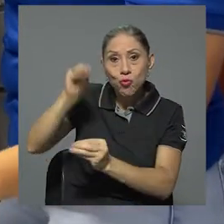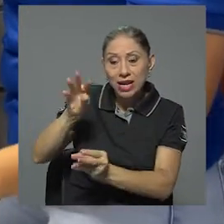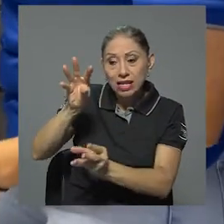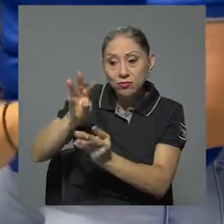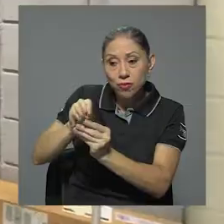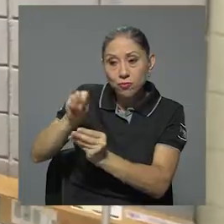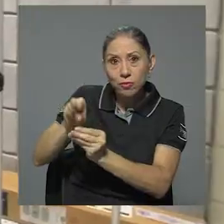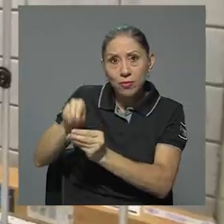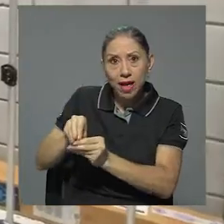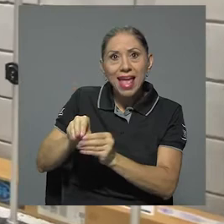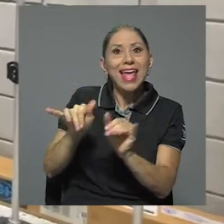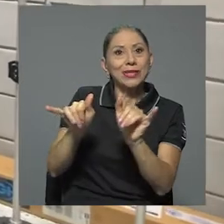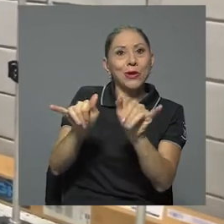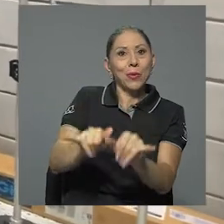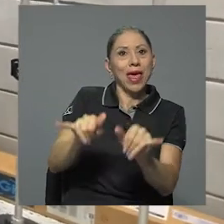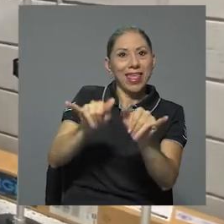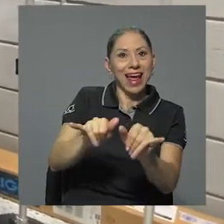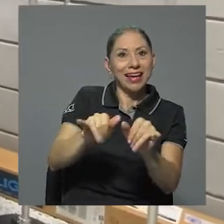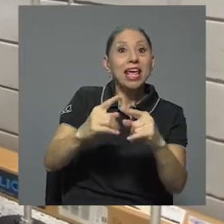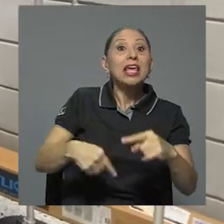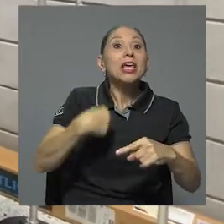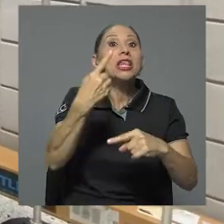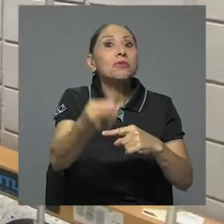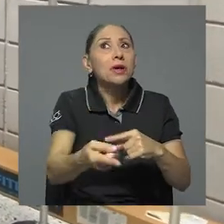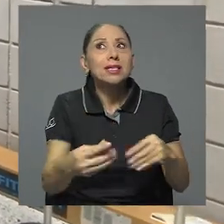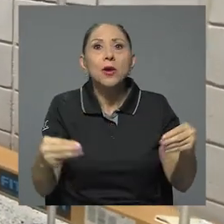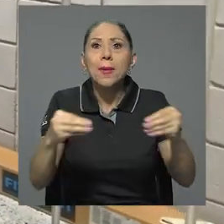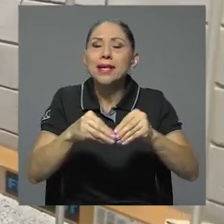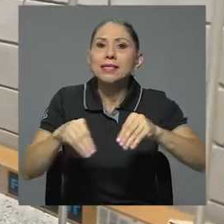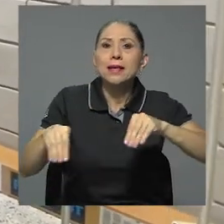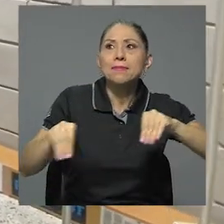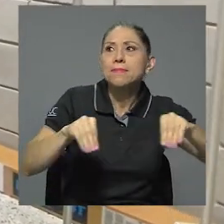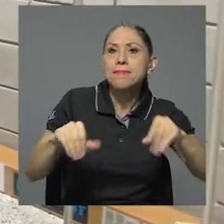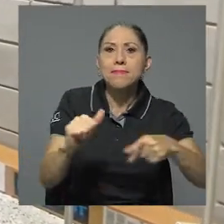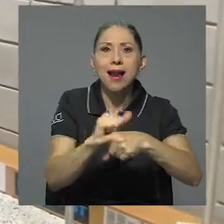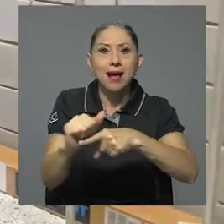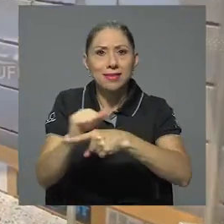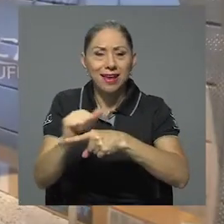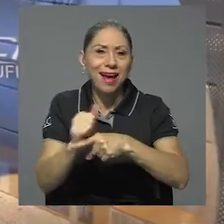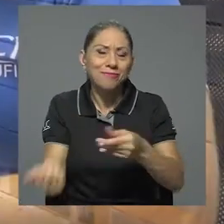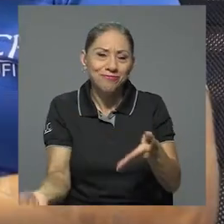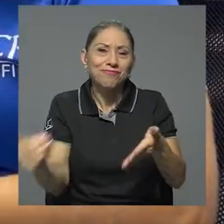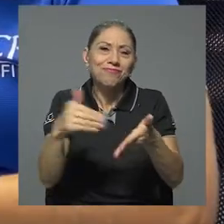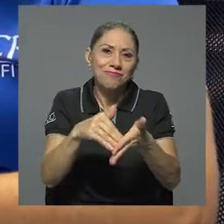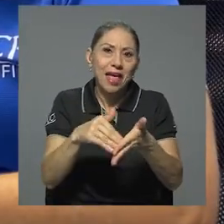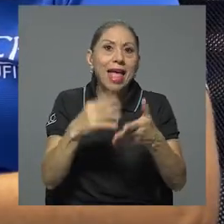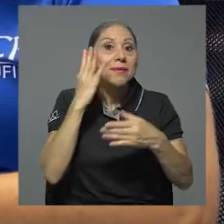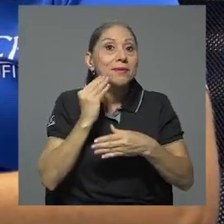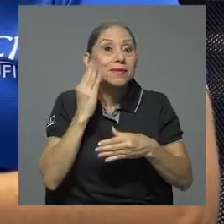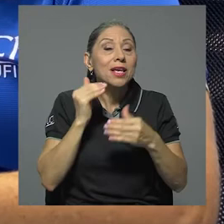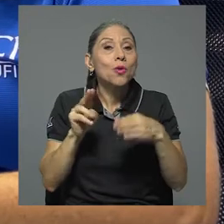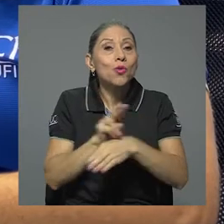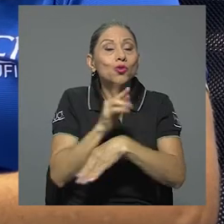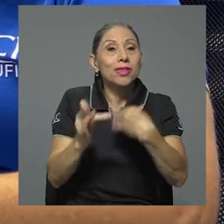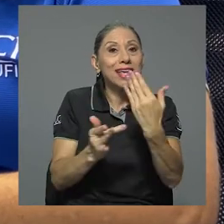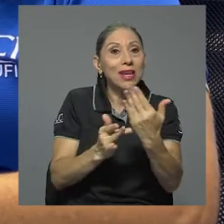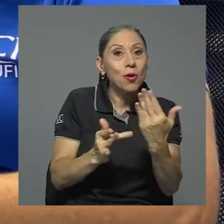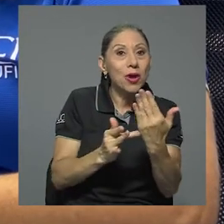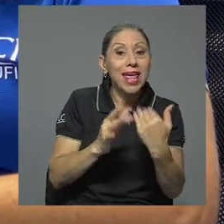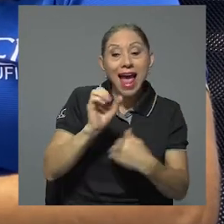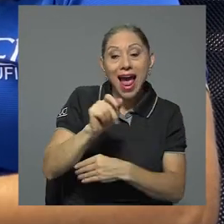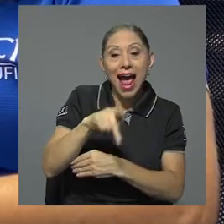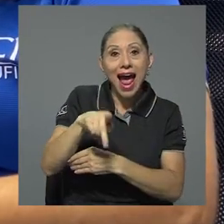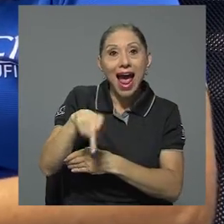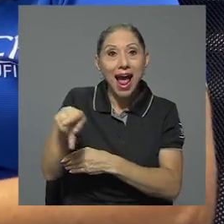la parte práctica la retomaría, lo que es la vivencia del uso de tecnología, aplicaciones de celular para evaluar